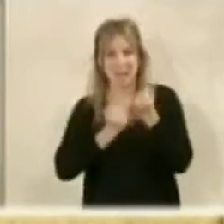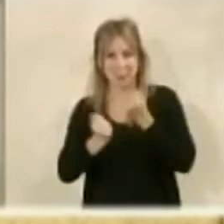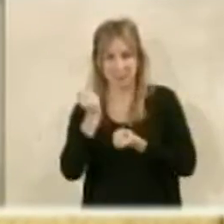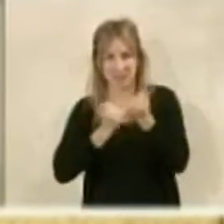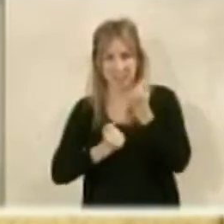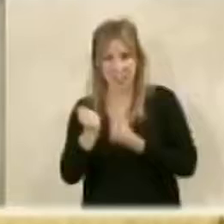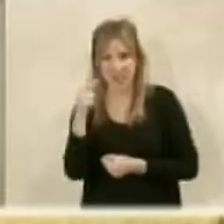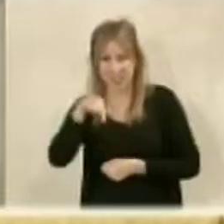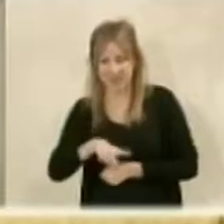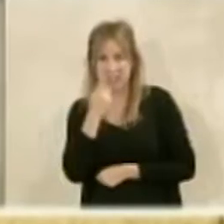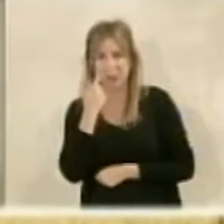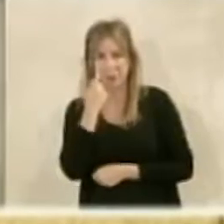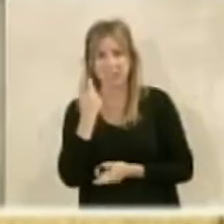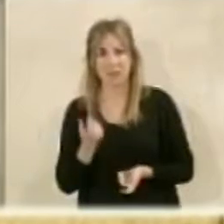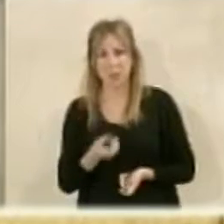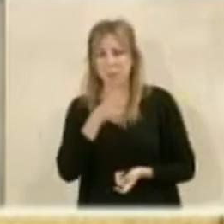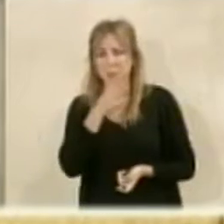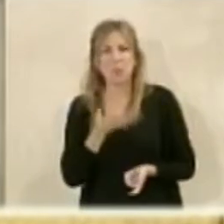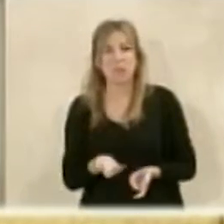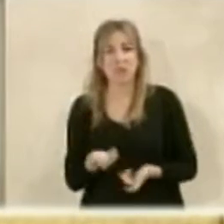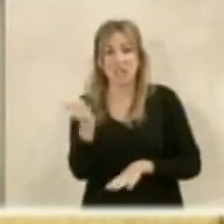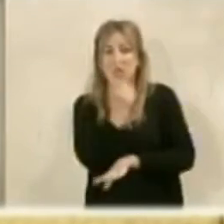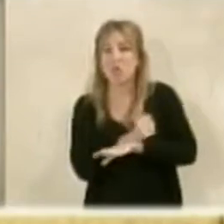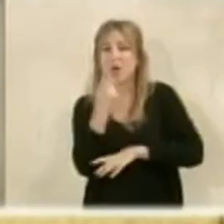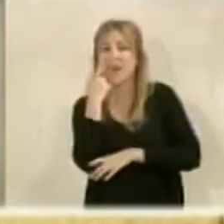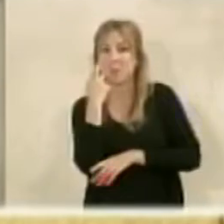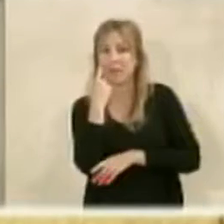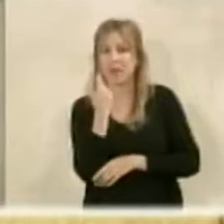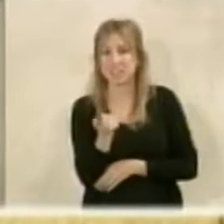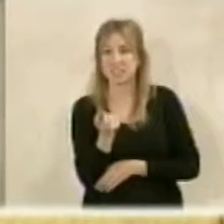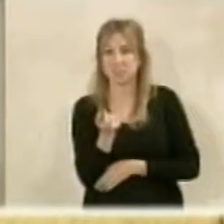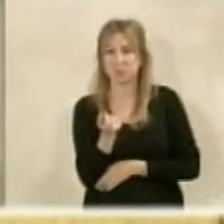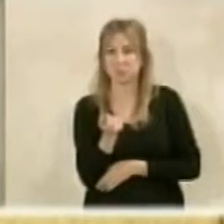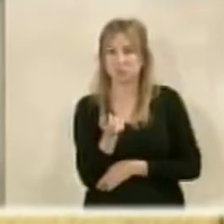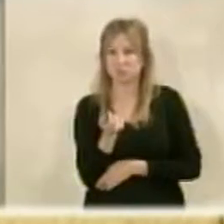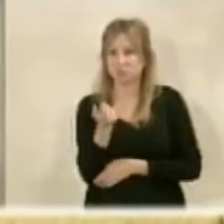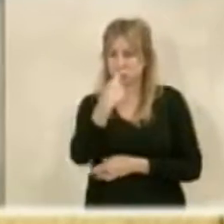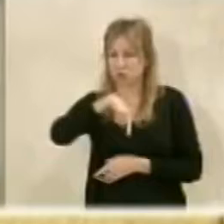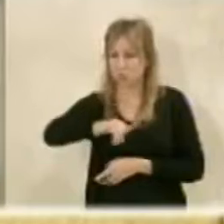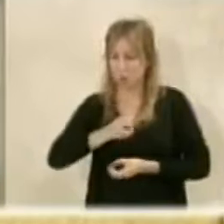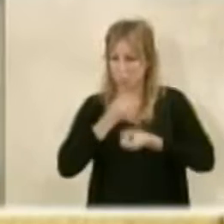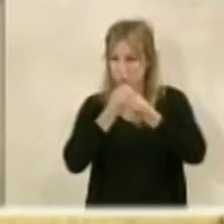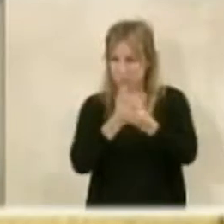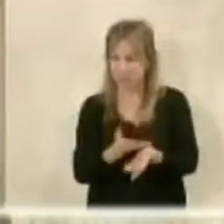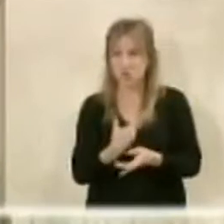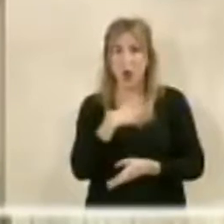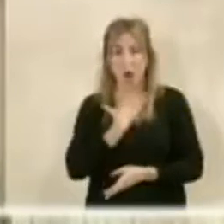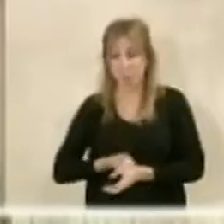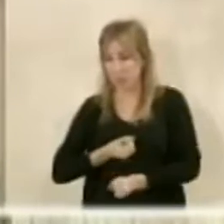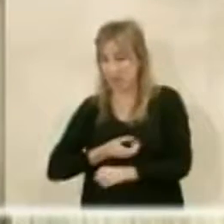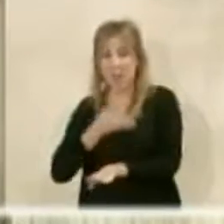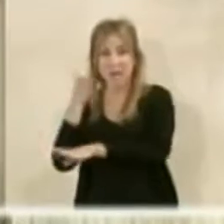de Almería, porque sin duda los almerienses siempre hemos dicho que teníamos que ir a comprar a Murcia,